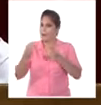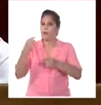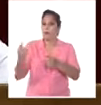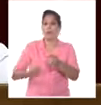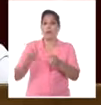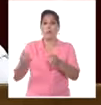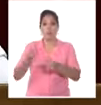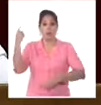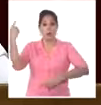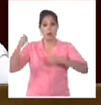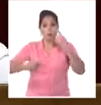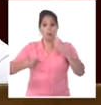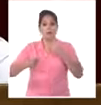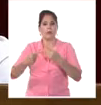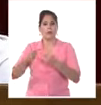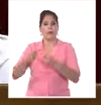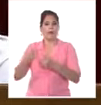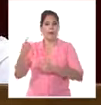lucha contra el golpismo.